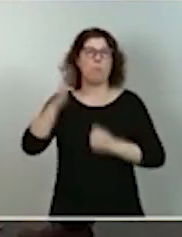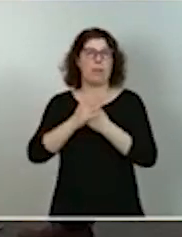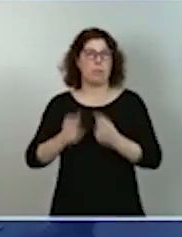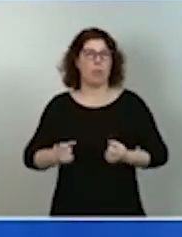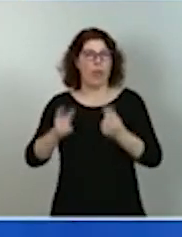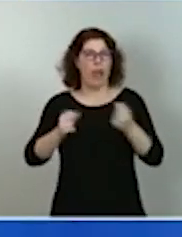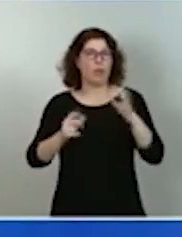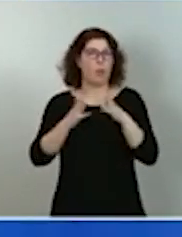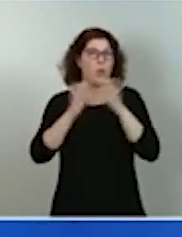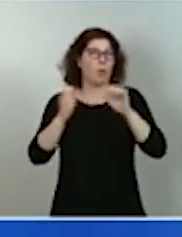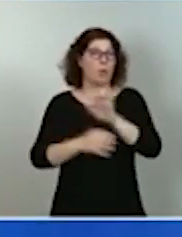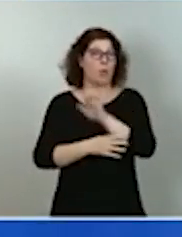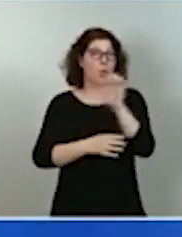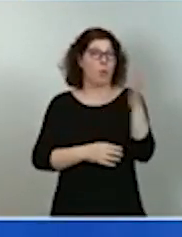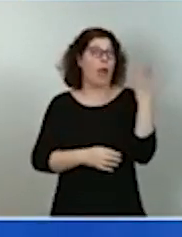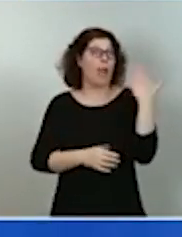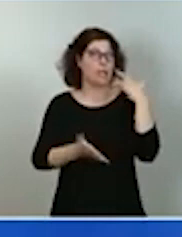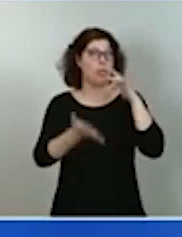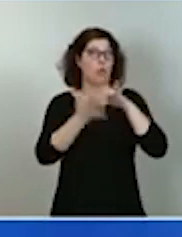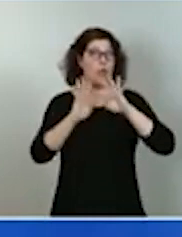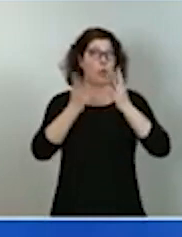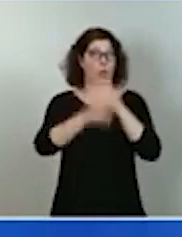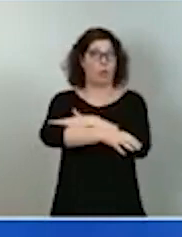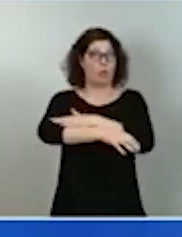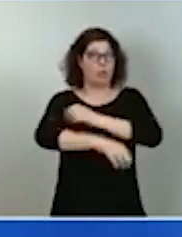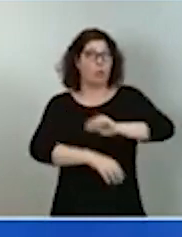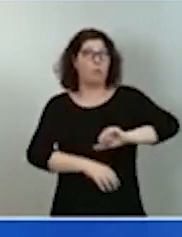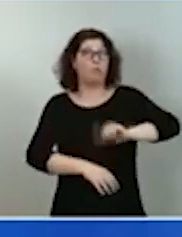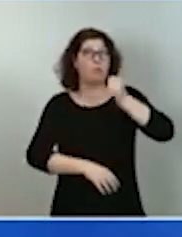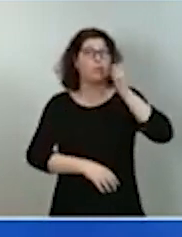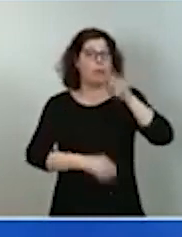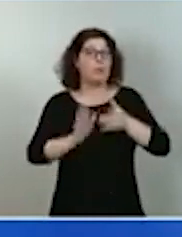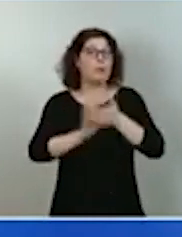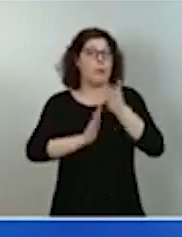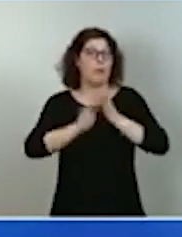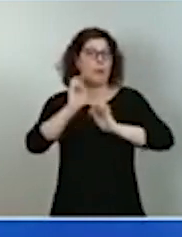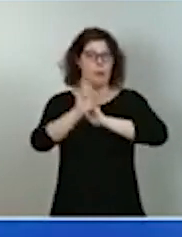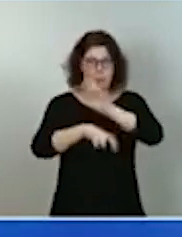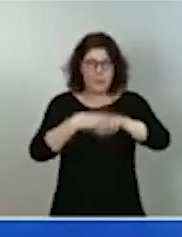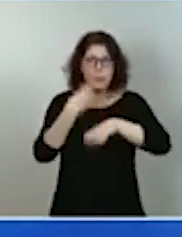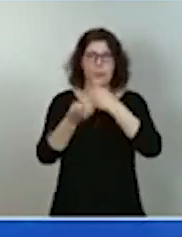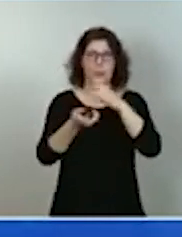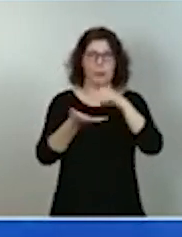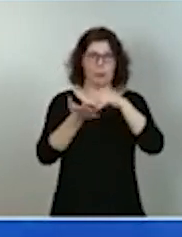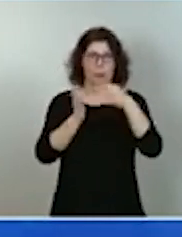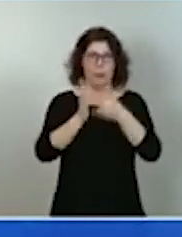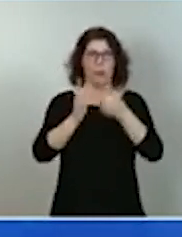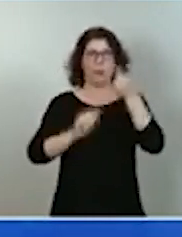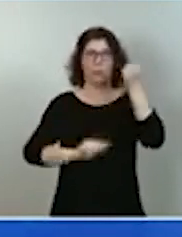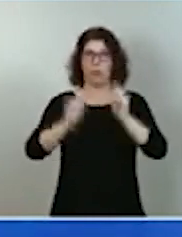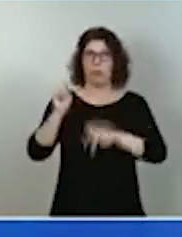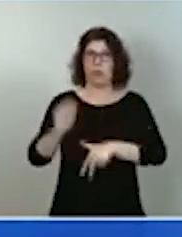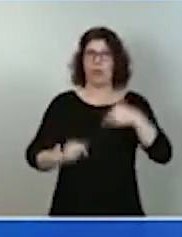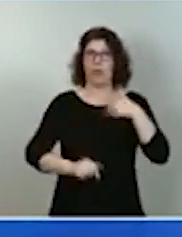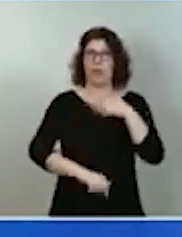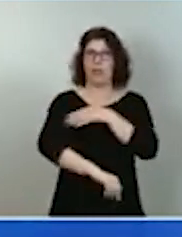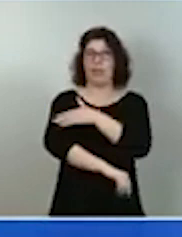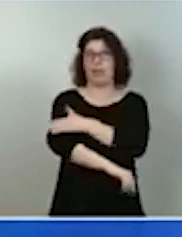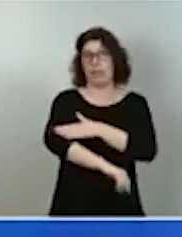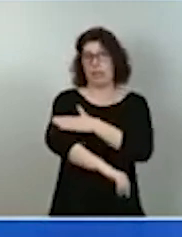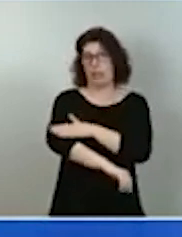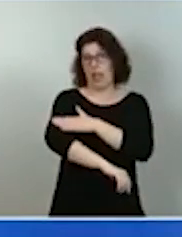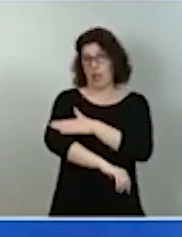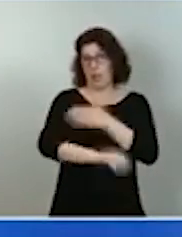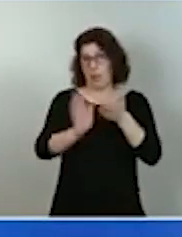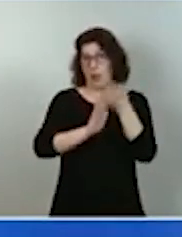en el Consejo de Ministros y que también se va a corregir en el proyecto de presupuestos generales del Estado que vamos a presentar, es la